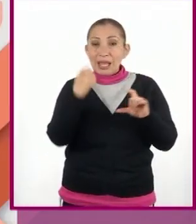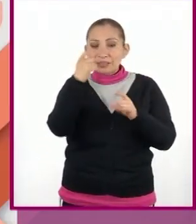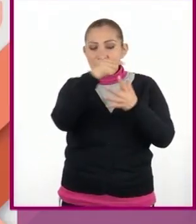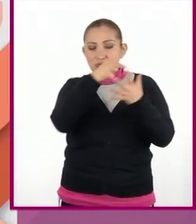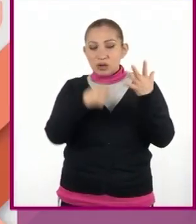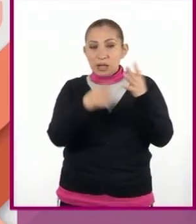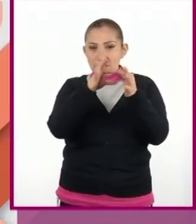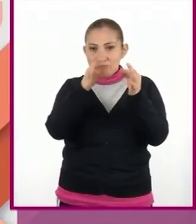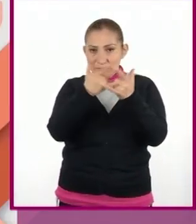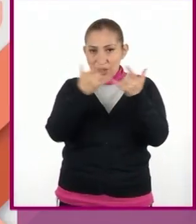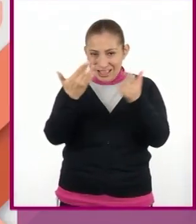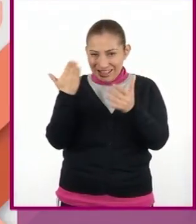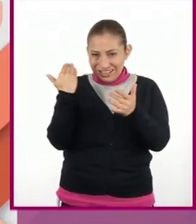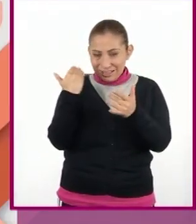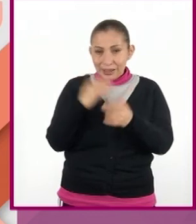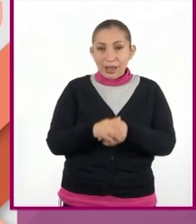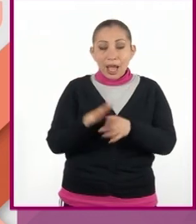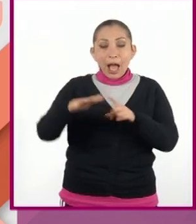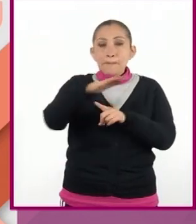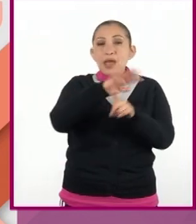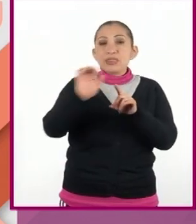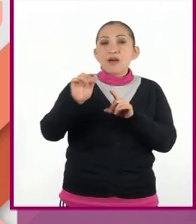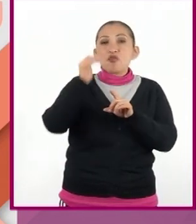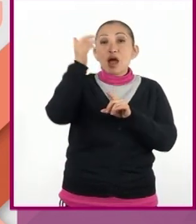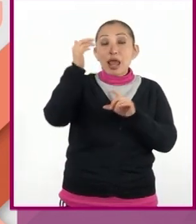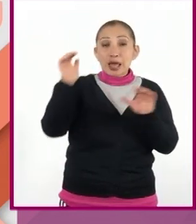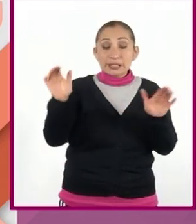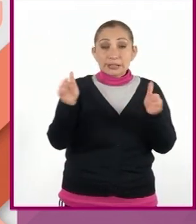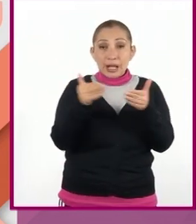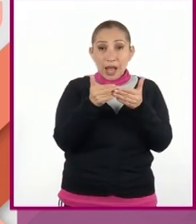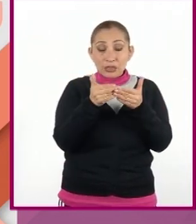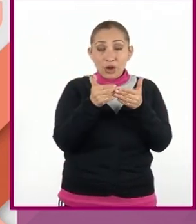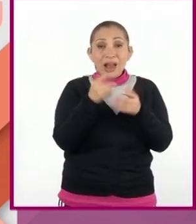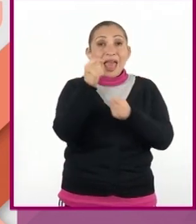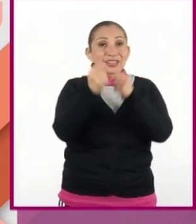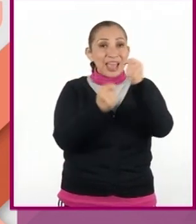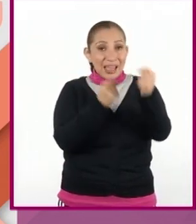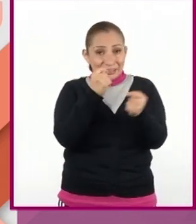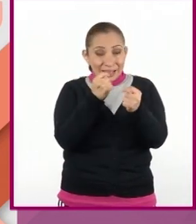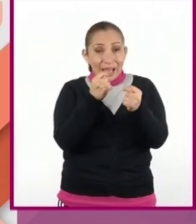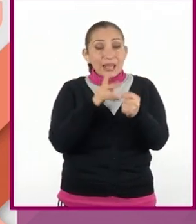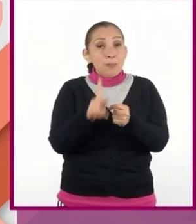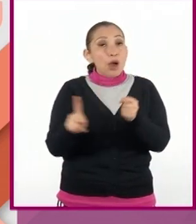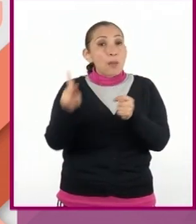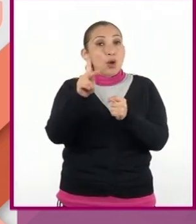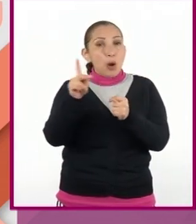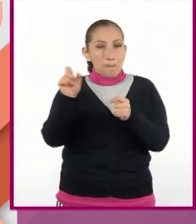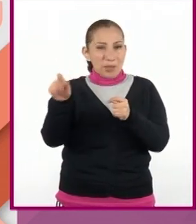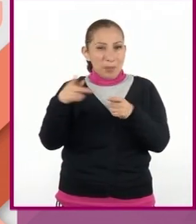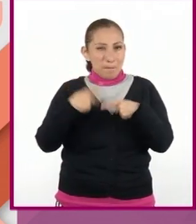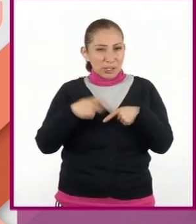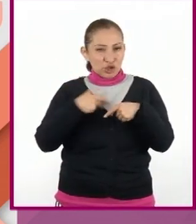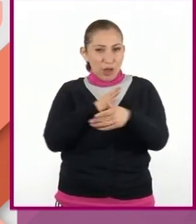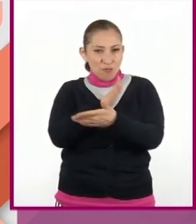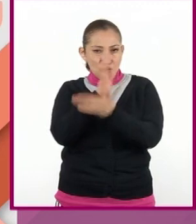elementos del cuento. Ambiente exterior y cerrado, la tienda y el pueblo del protagonista.